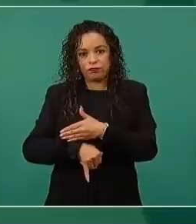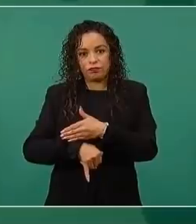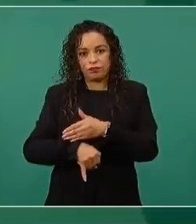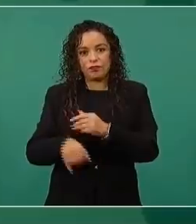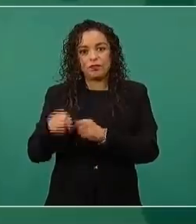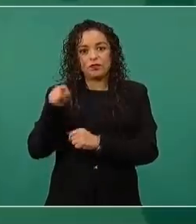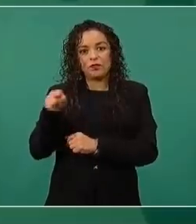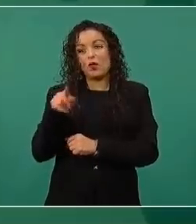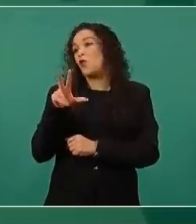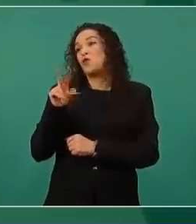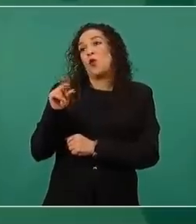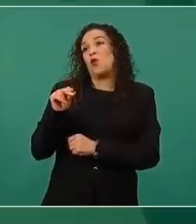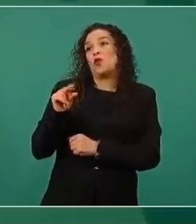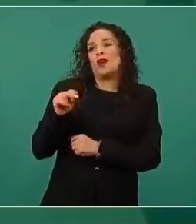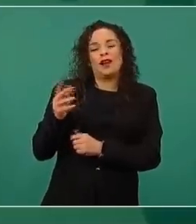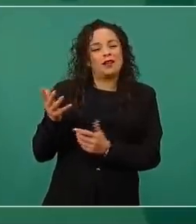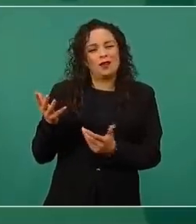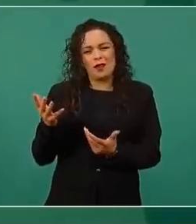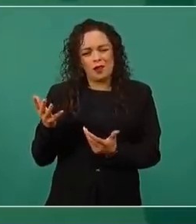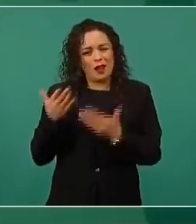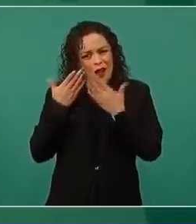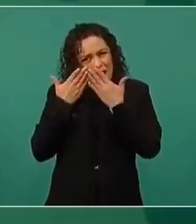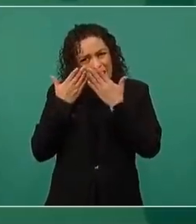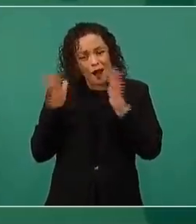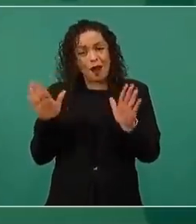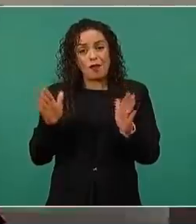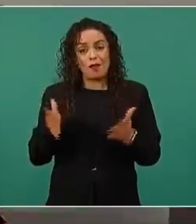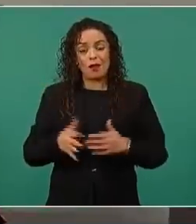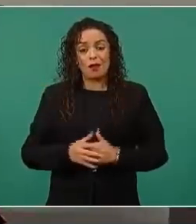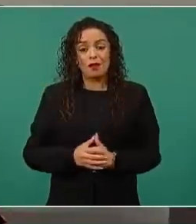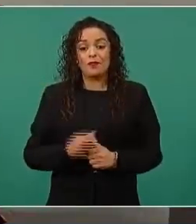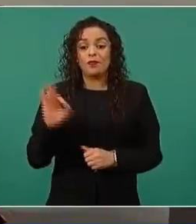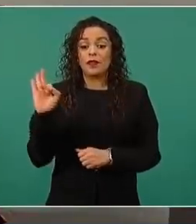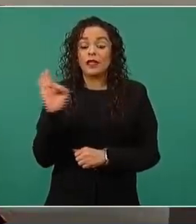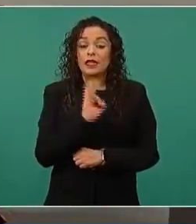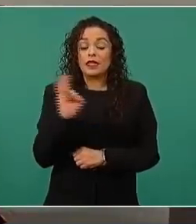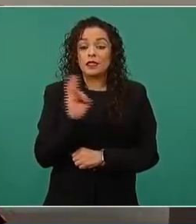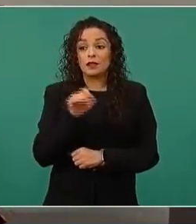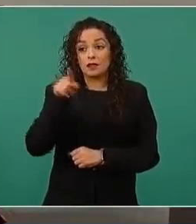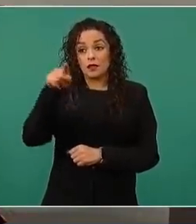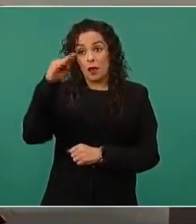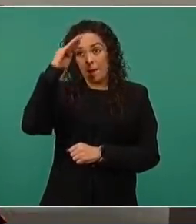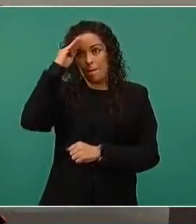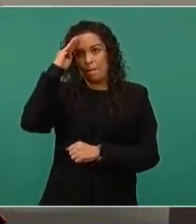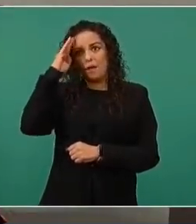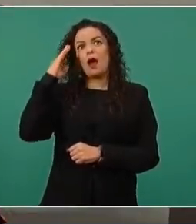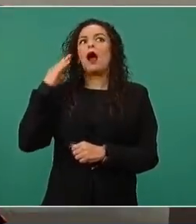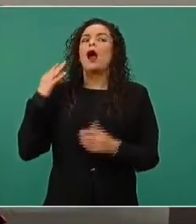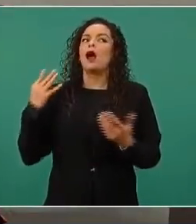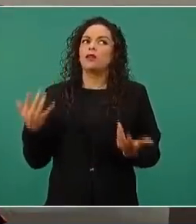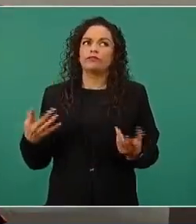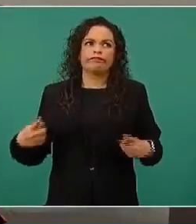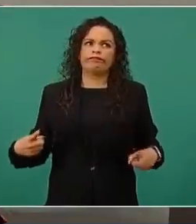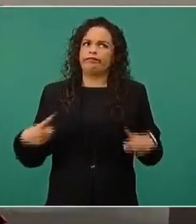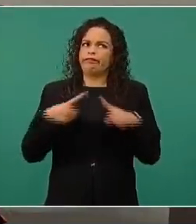si ellos consideran que es contraria al interés nacional,